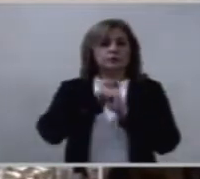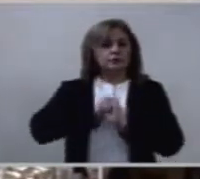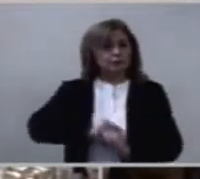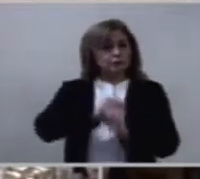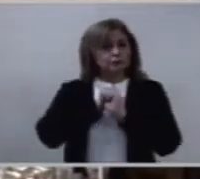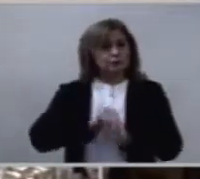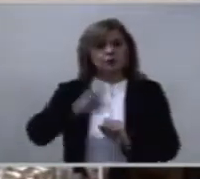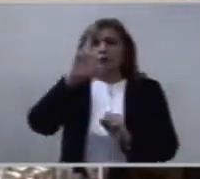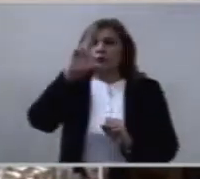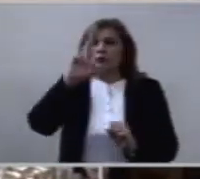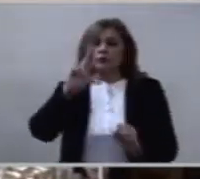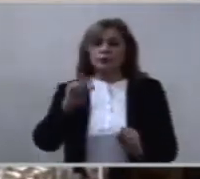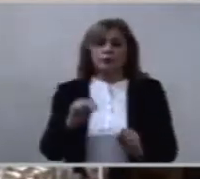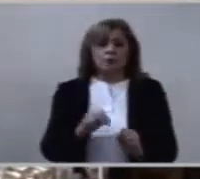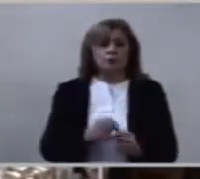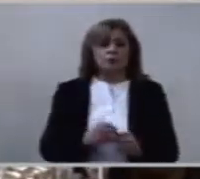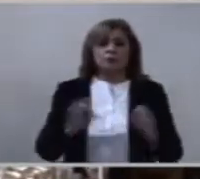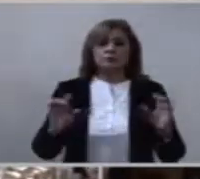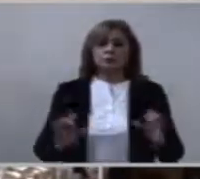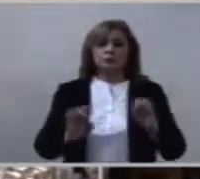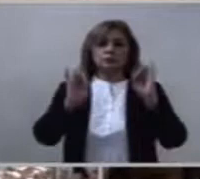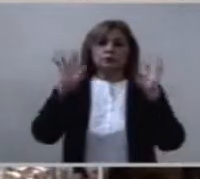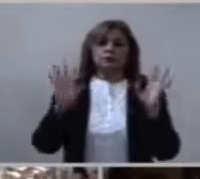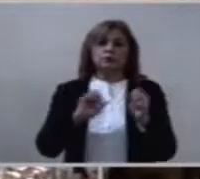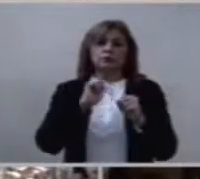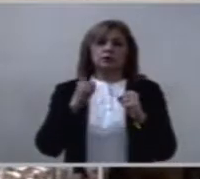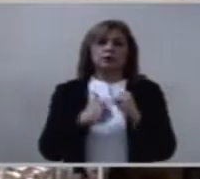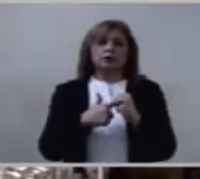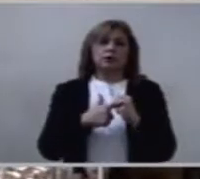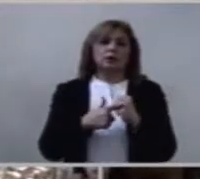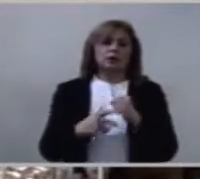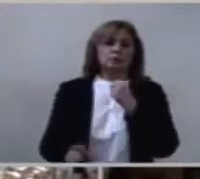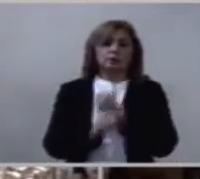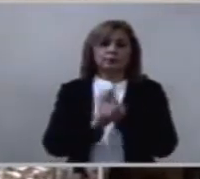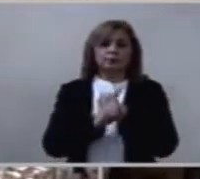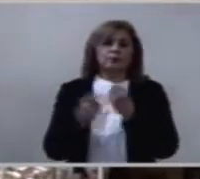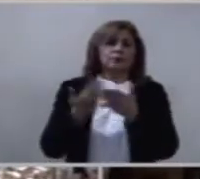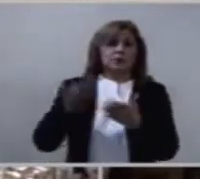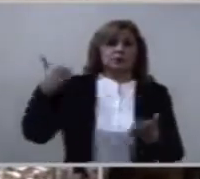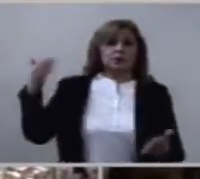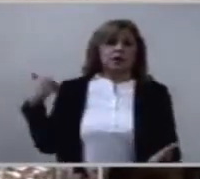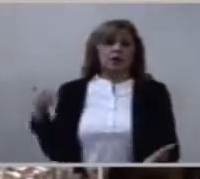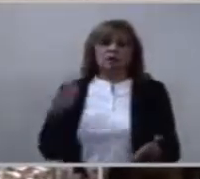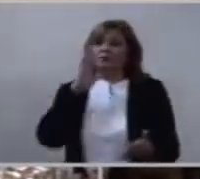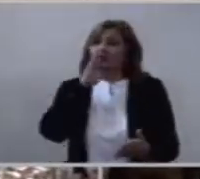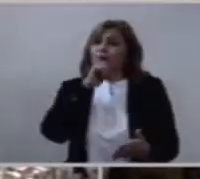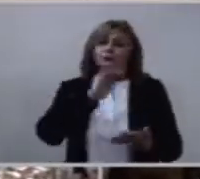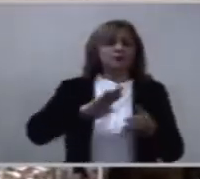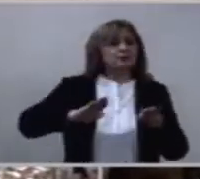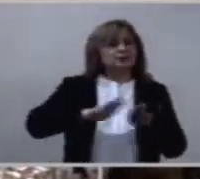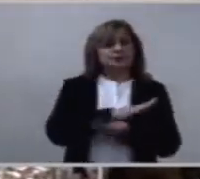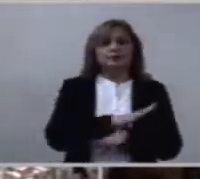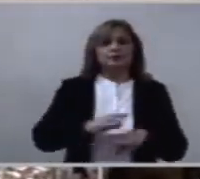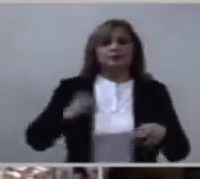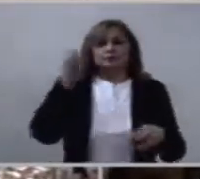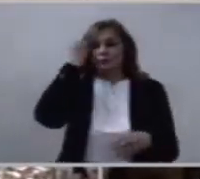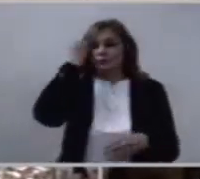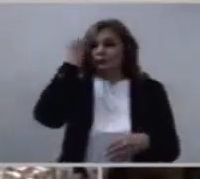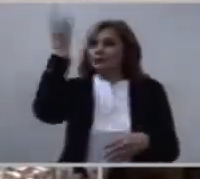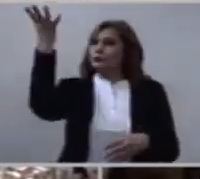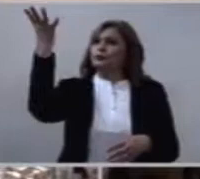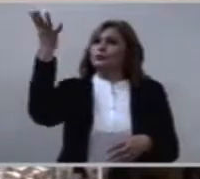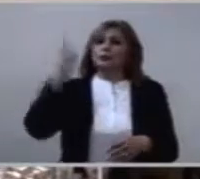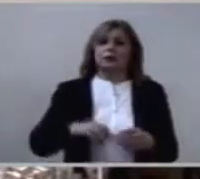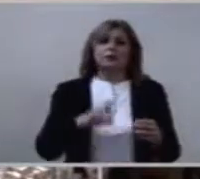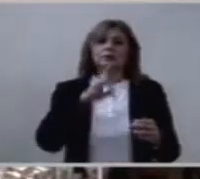por lo que ya pasó. Ya no lo puedes cambiar ni corregir. Ni te